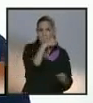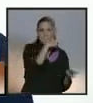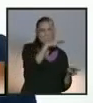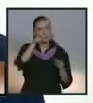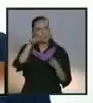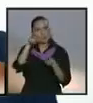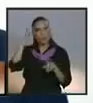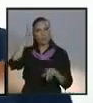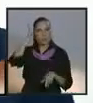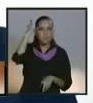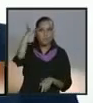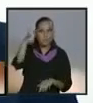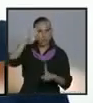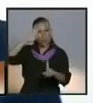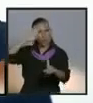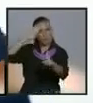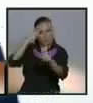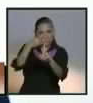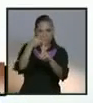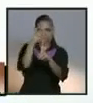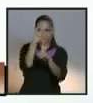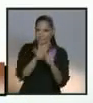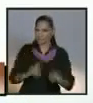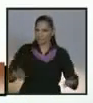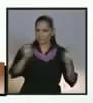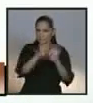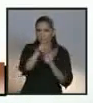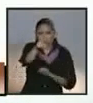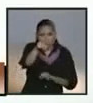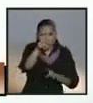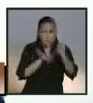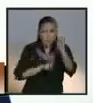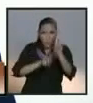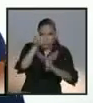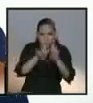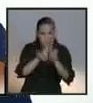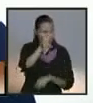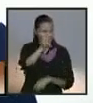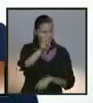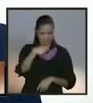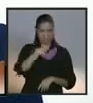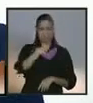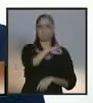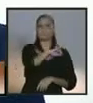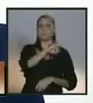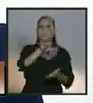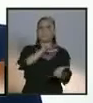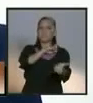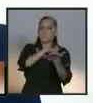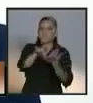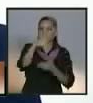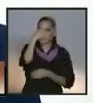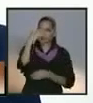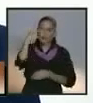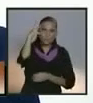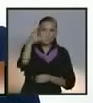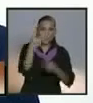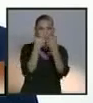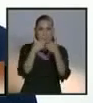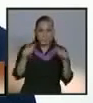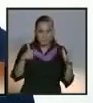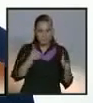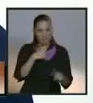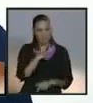No tengas duda, soy tu mejor opción de libertad, de seguridad económica y también de